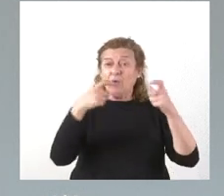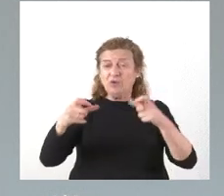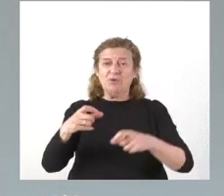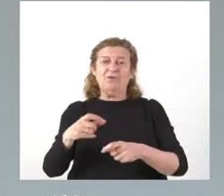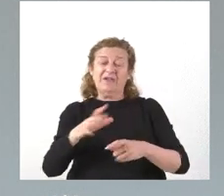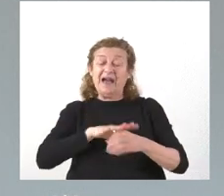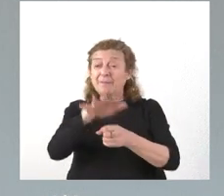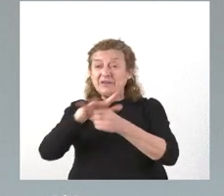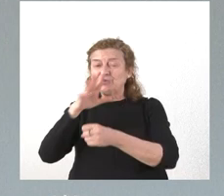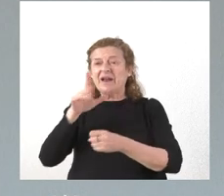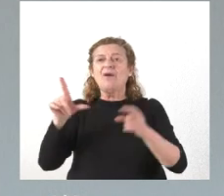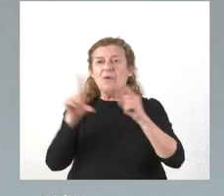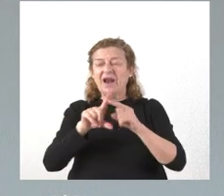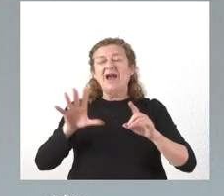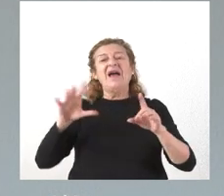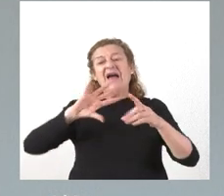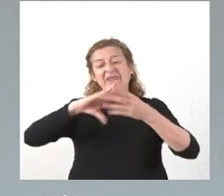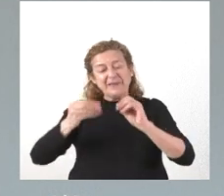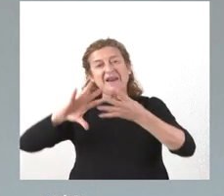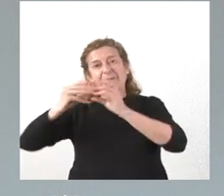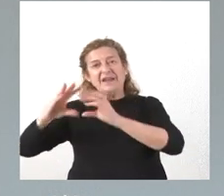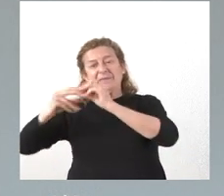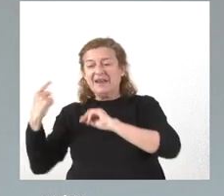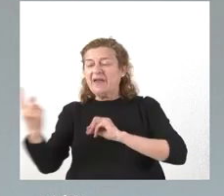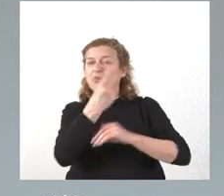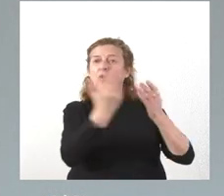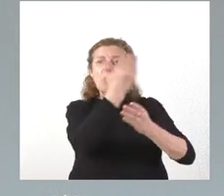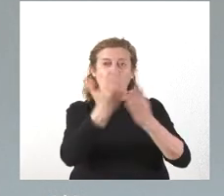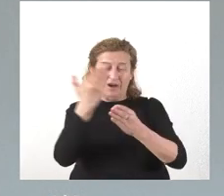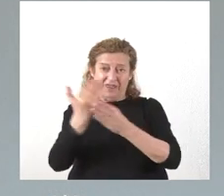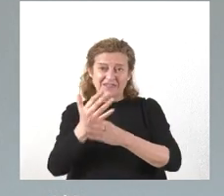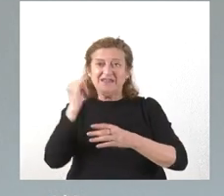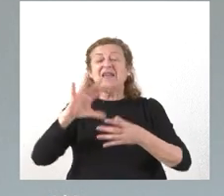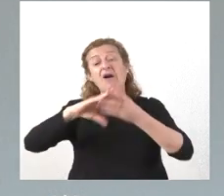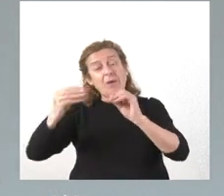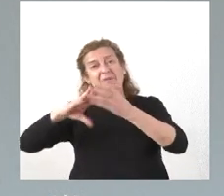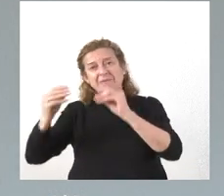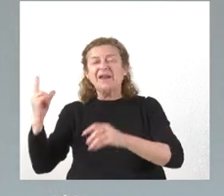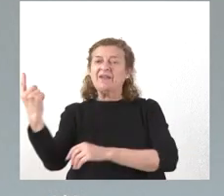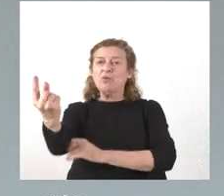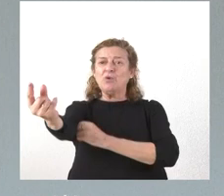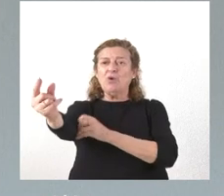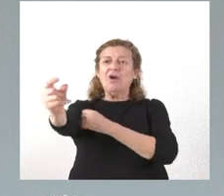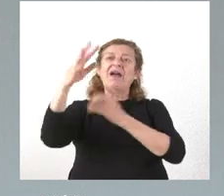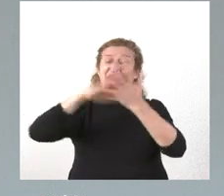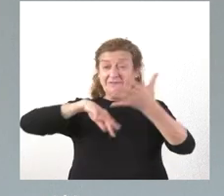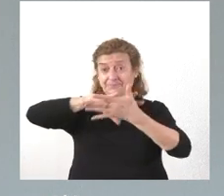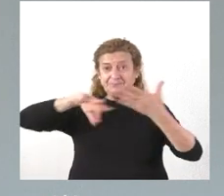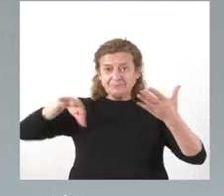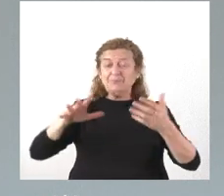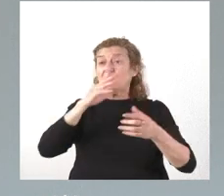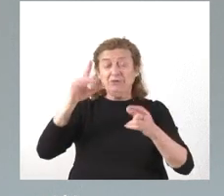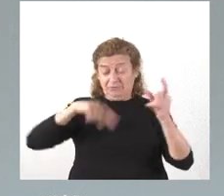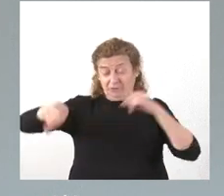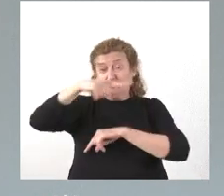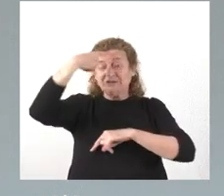acomodando las correspondientes jornadas y ir acomodando los correspondientes calendarios. Como nadie se le escapa,